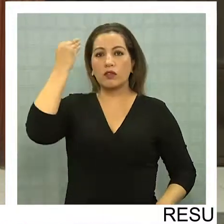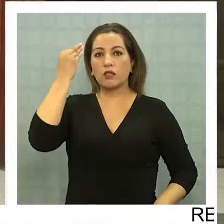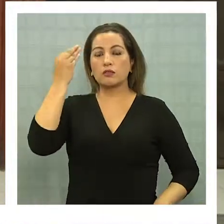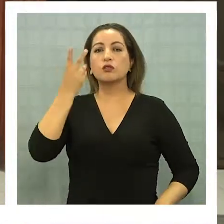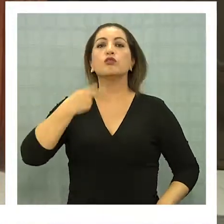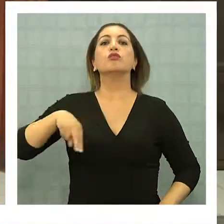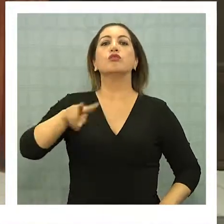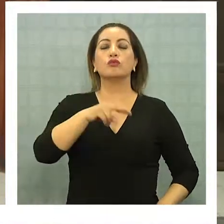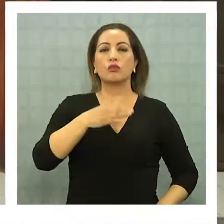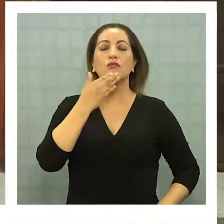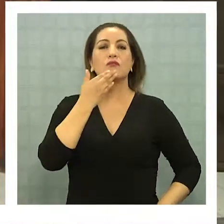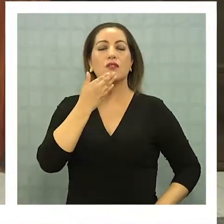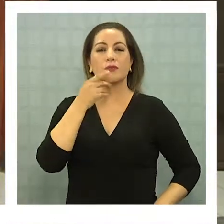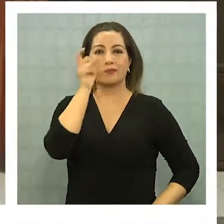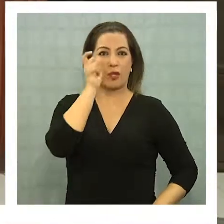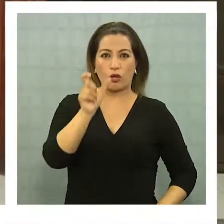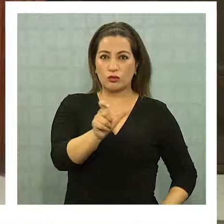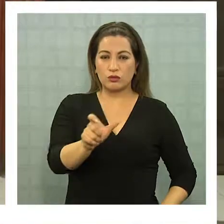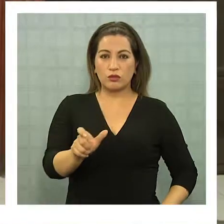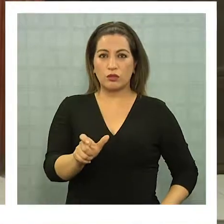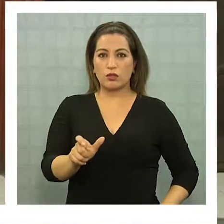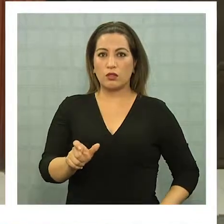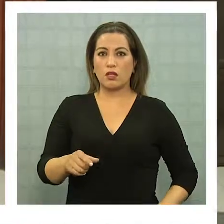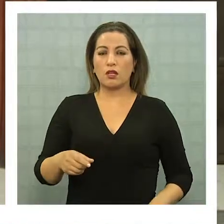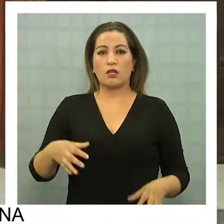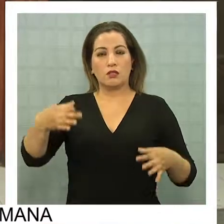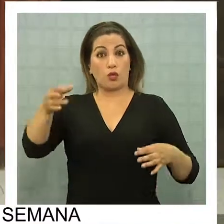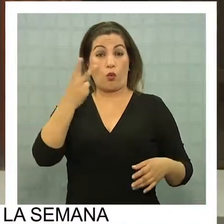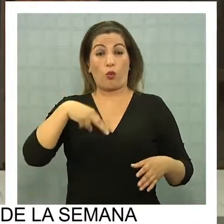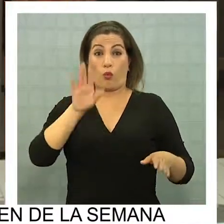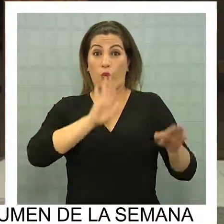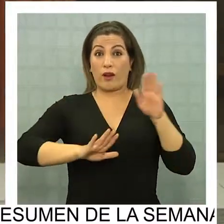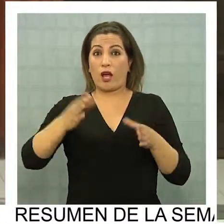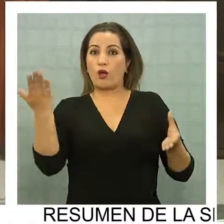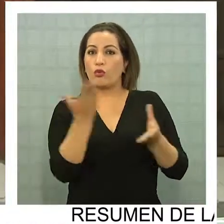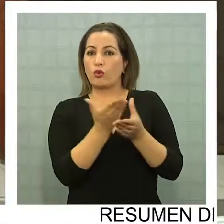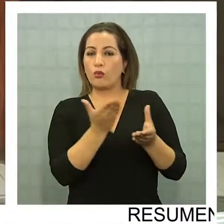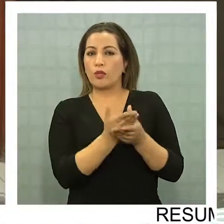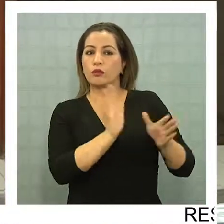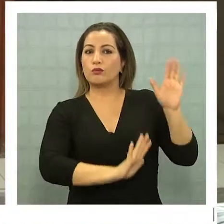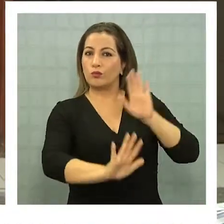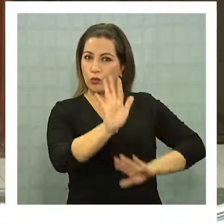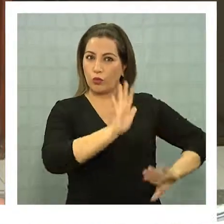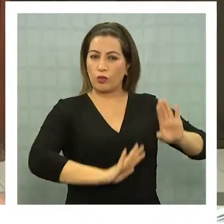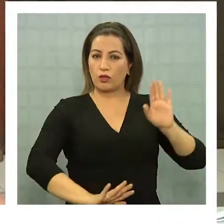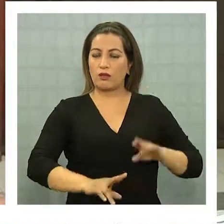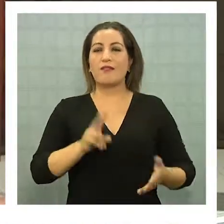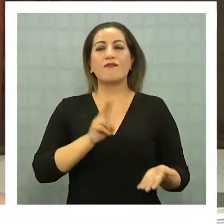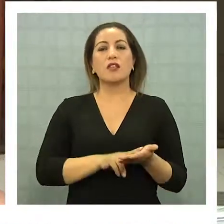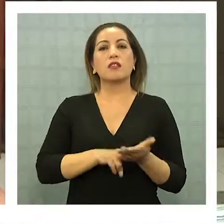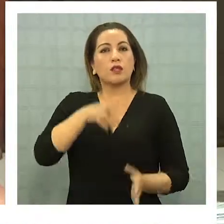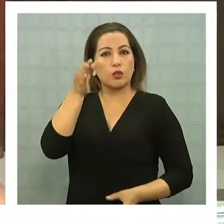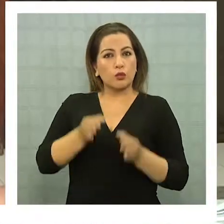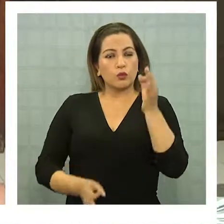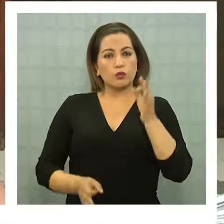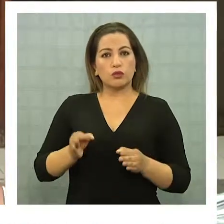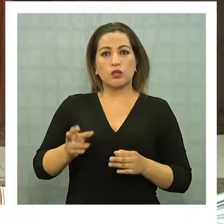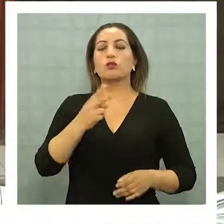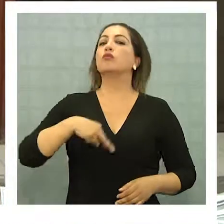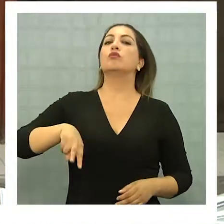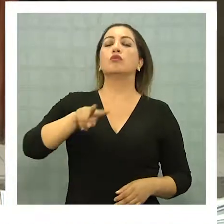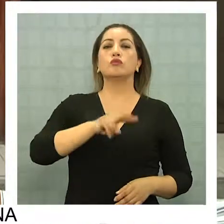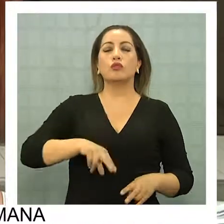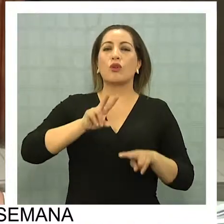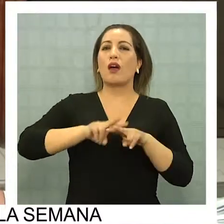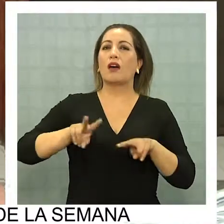nosotros somos custodios de los documentos de ambas comisiones que se hicieron sobre verdad y justicia. Y es por ello que, si bien nosotros fuimos